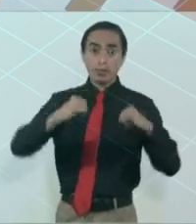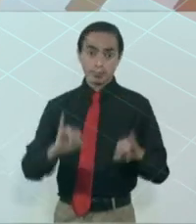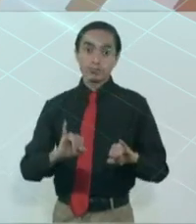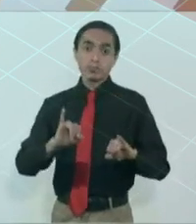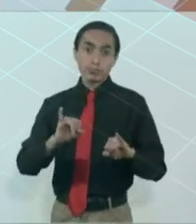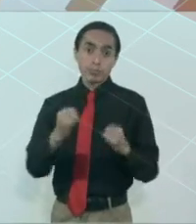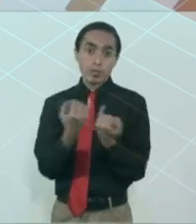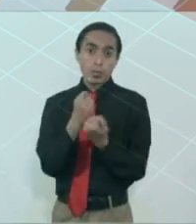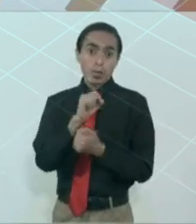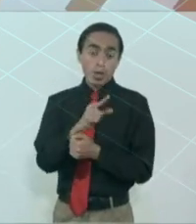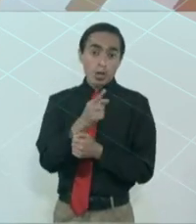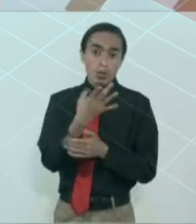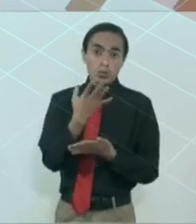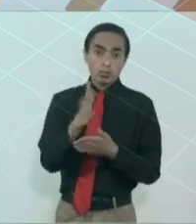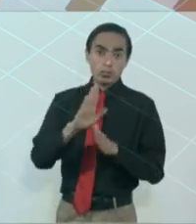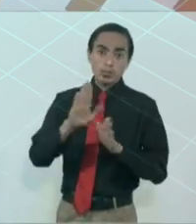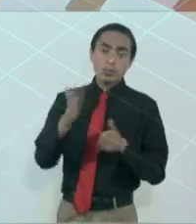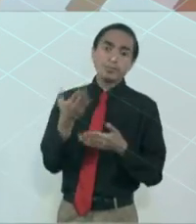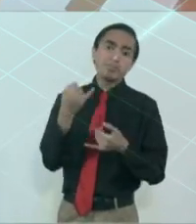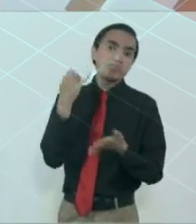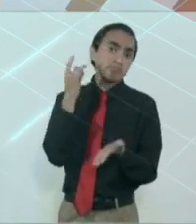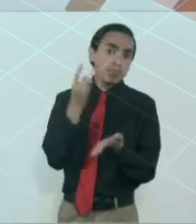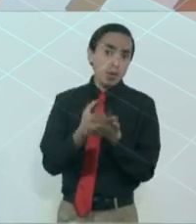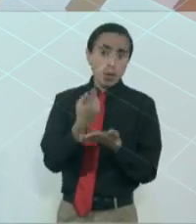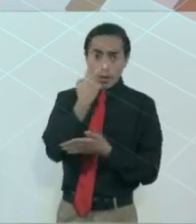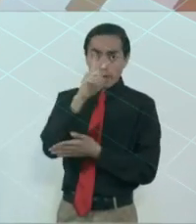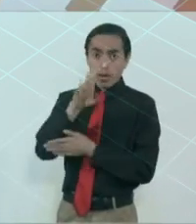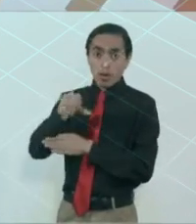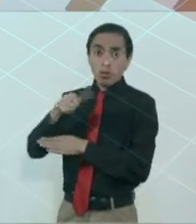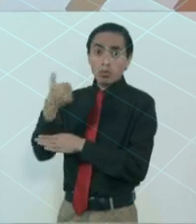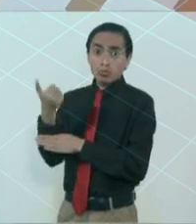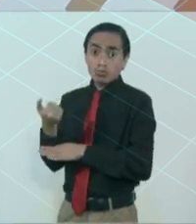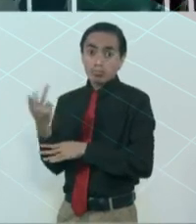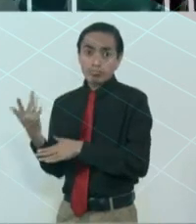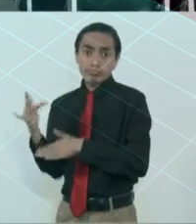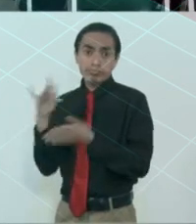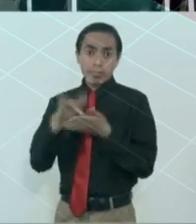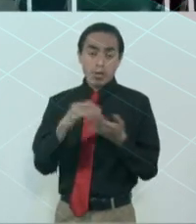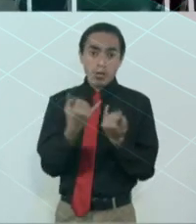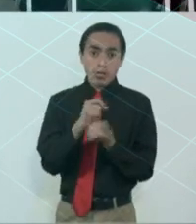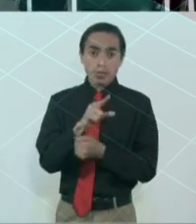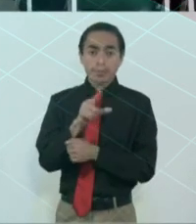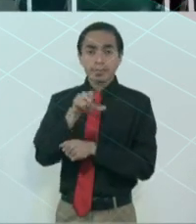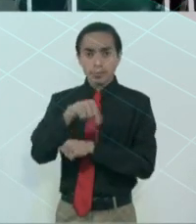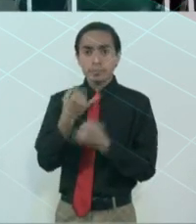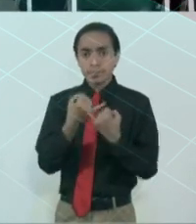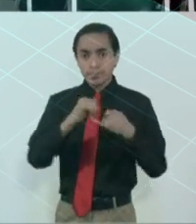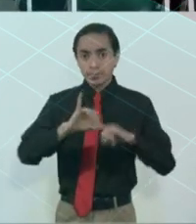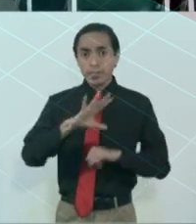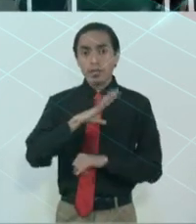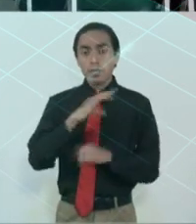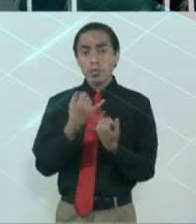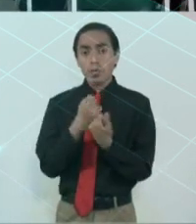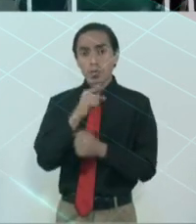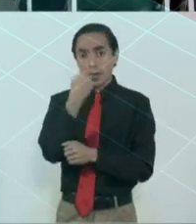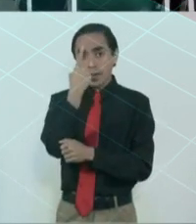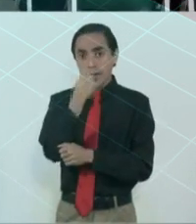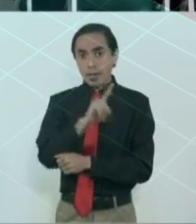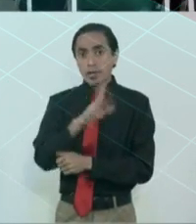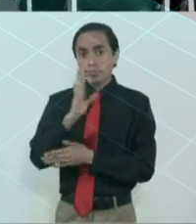decisiones externas. Somos herederos de una larga tradición de lucha de transformación.